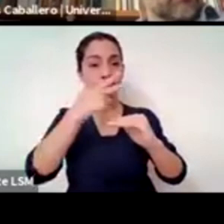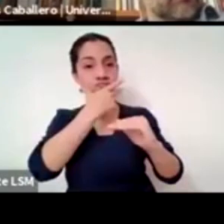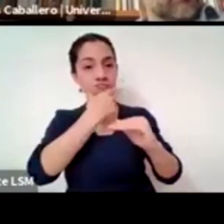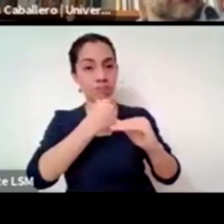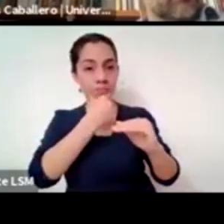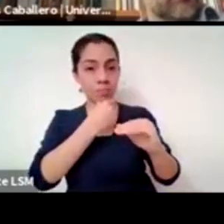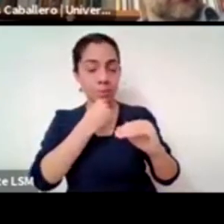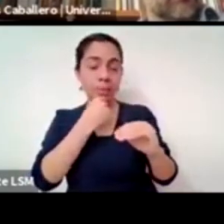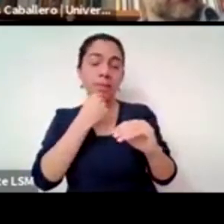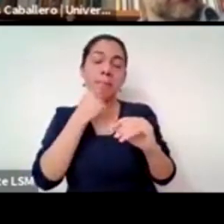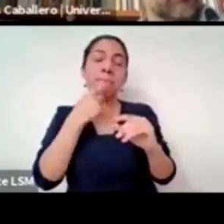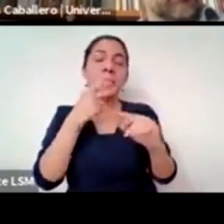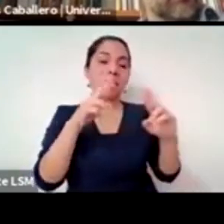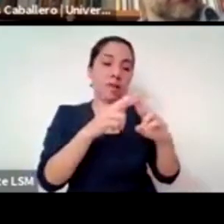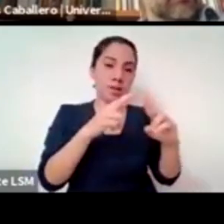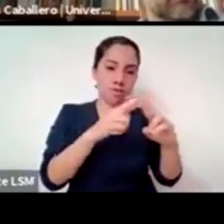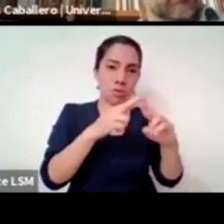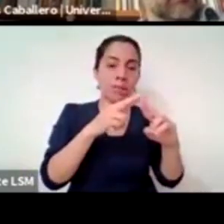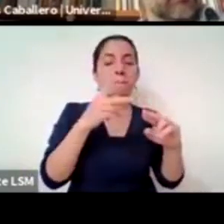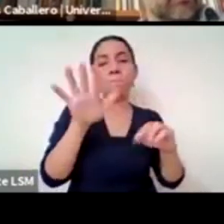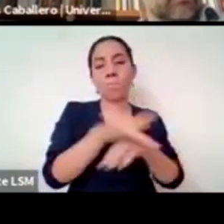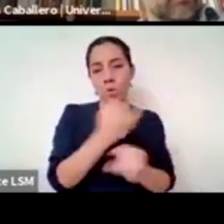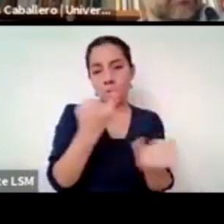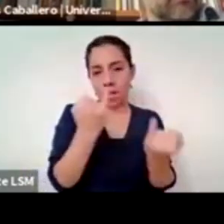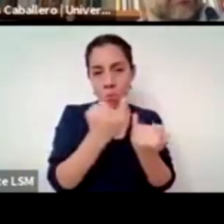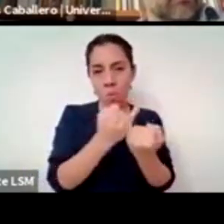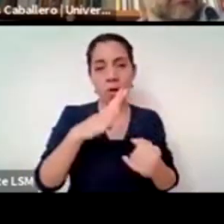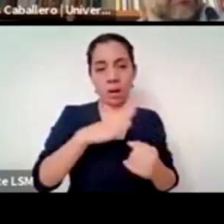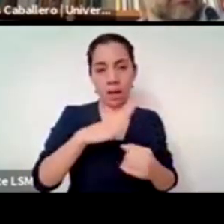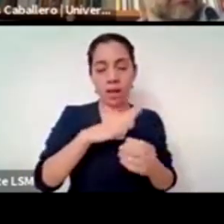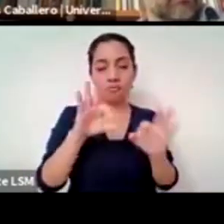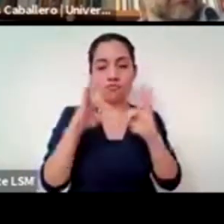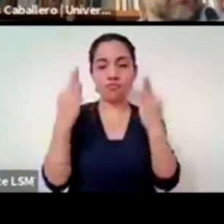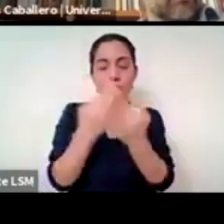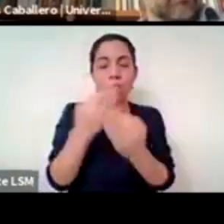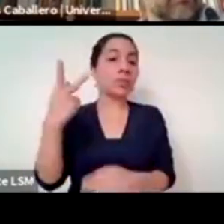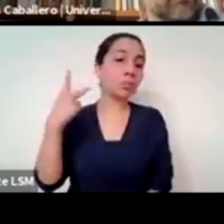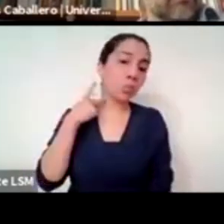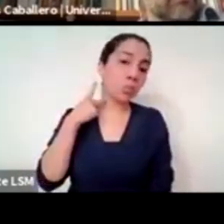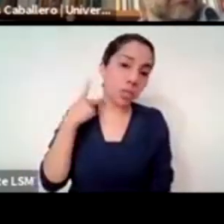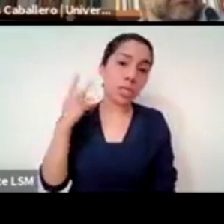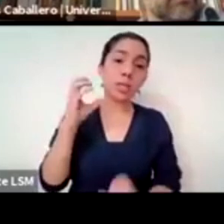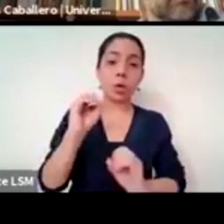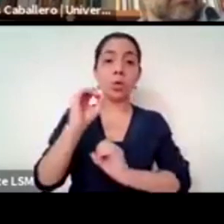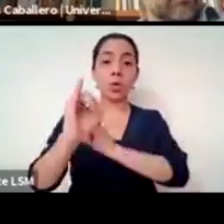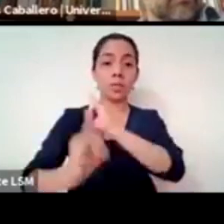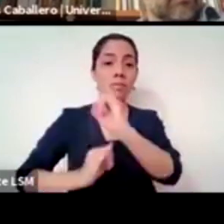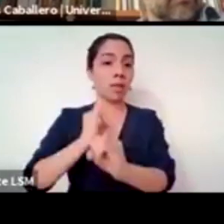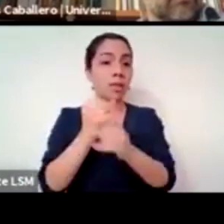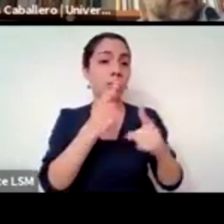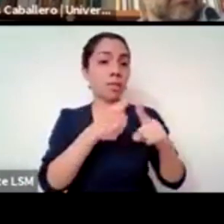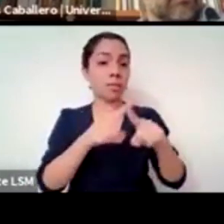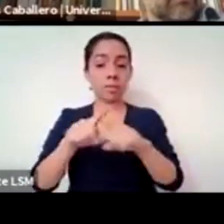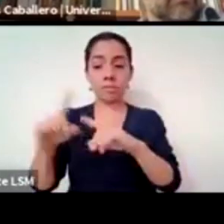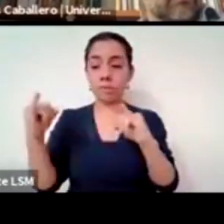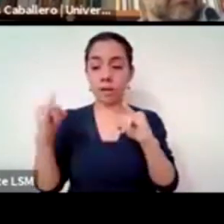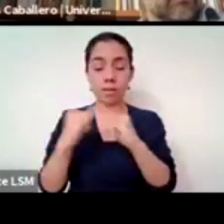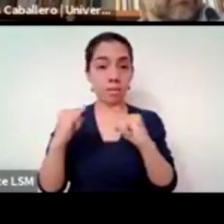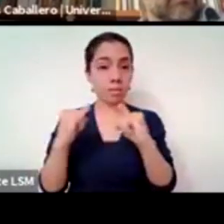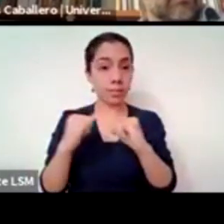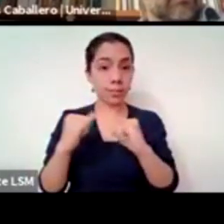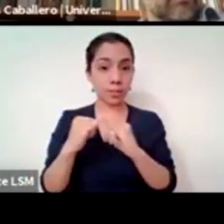político de carácter internacional como por ejemplo las instituciones de